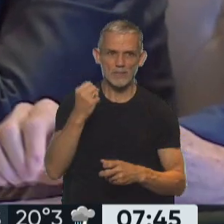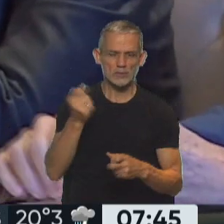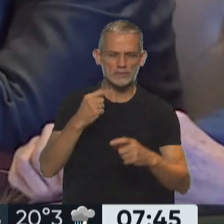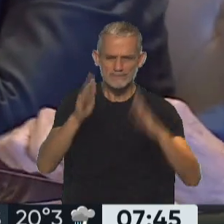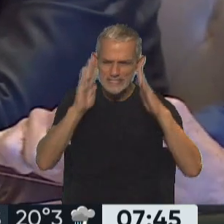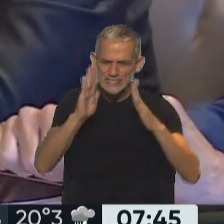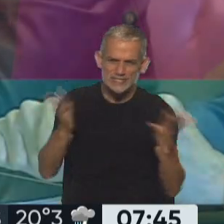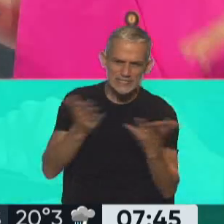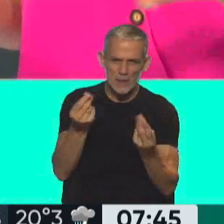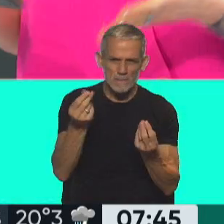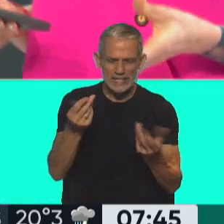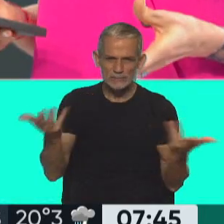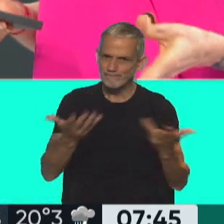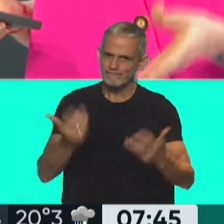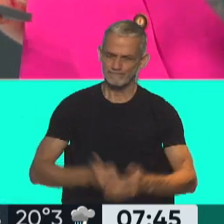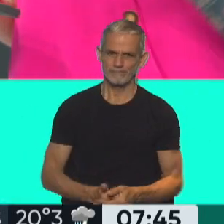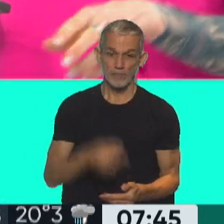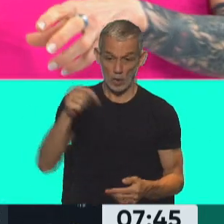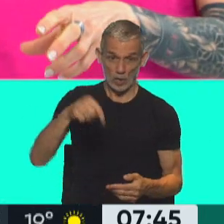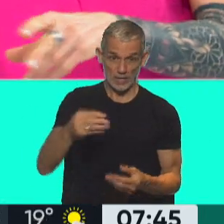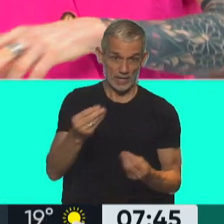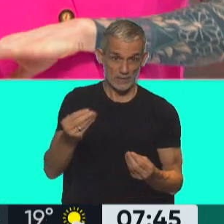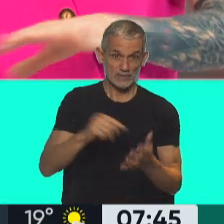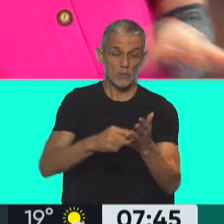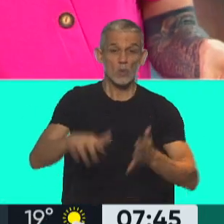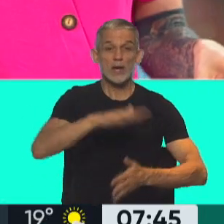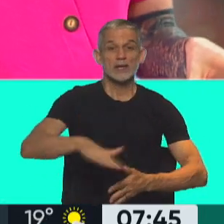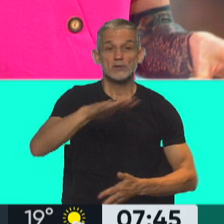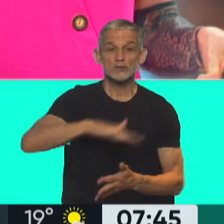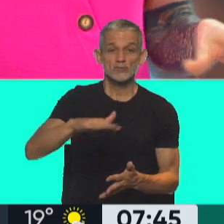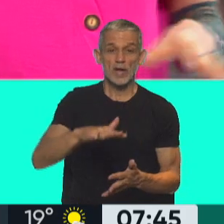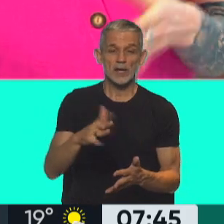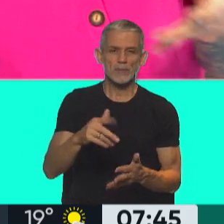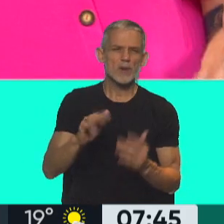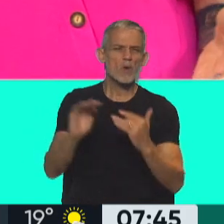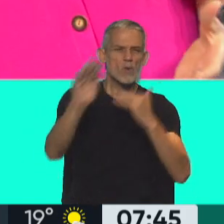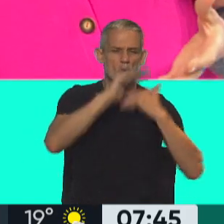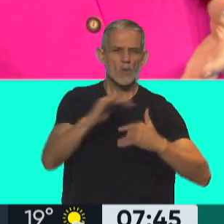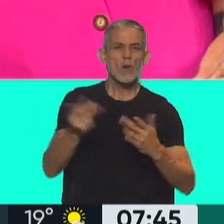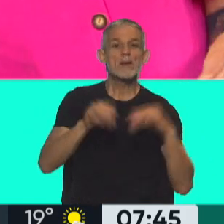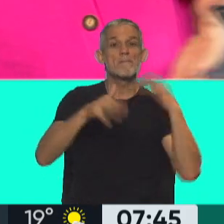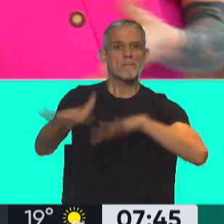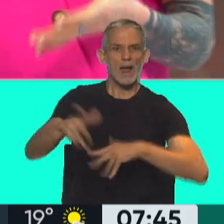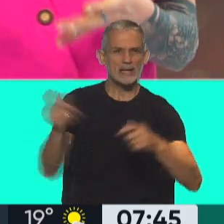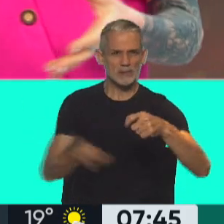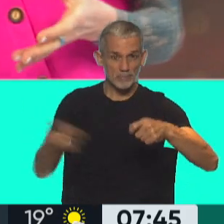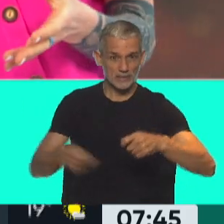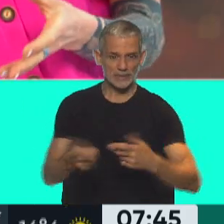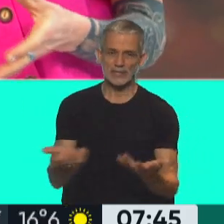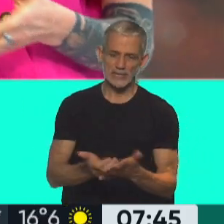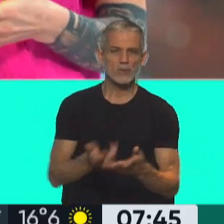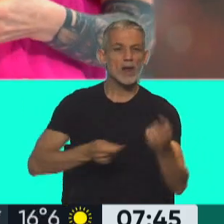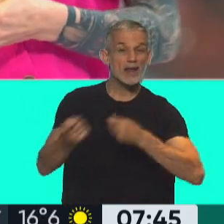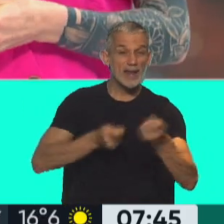prestando mucha atención. Y claro, lo que va a suceder hoy en la ciudad de Buenos Aires, con réplicas en todo el país, hablamos de las marchas piqueteras y, bueno, la